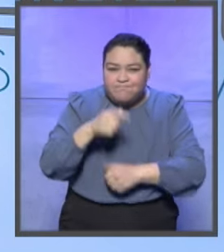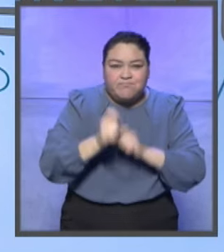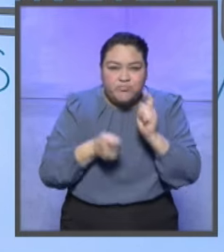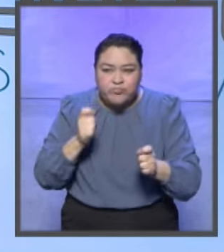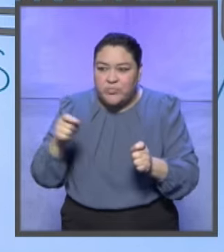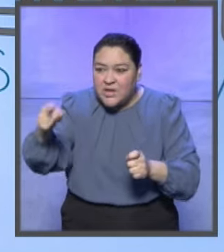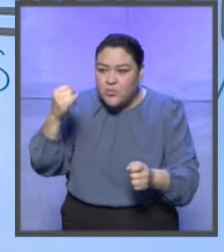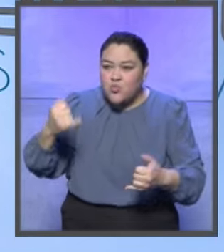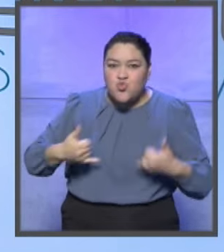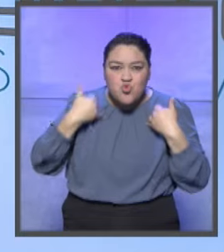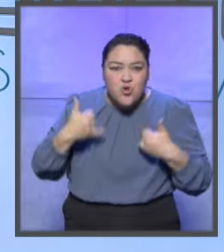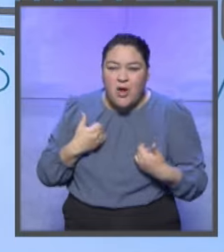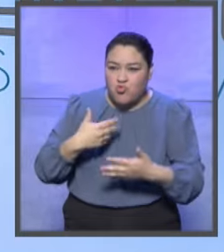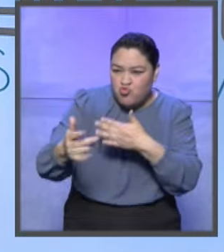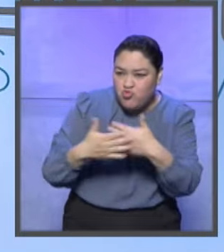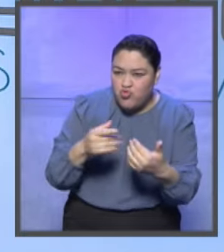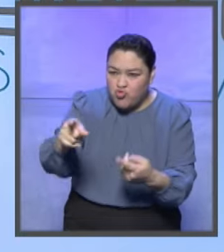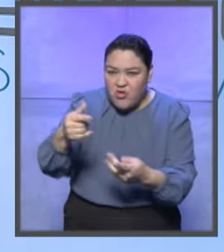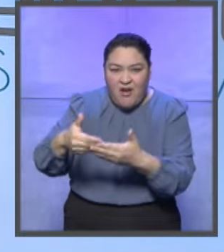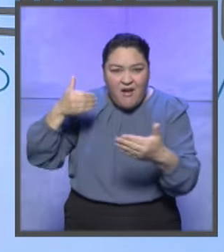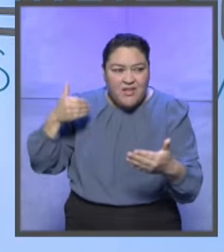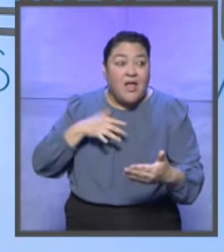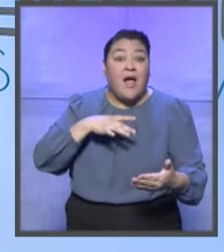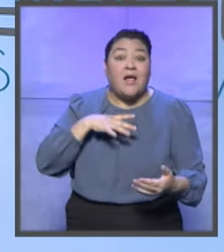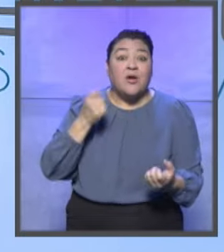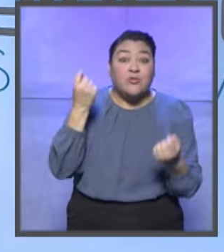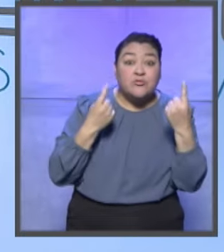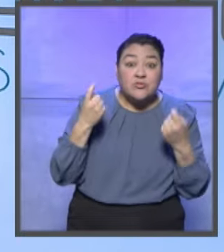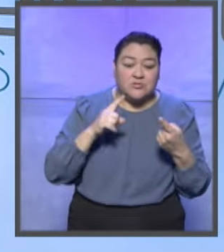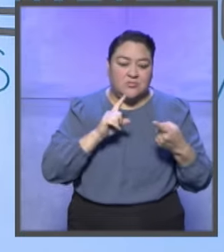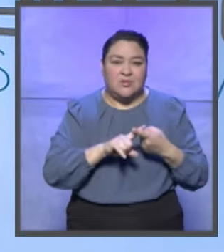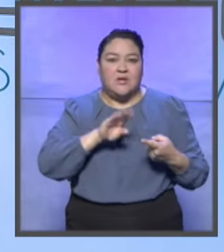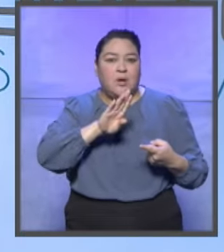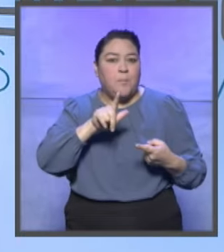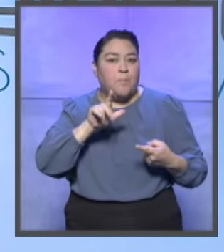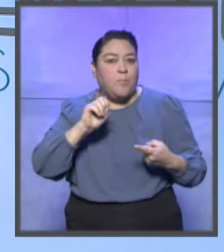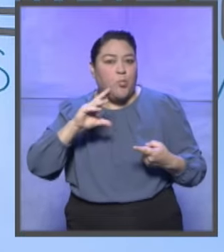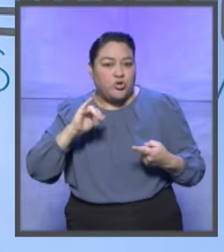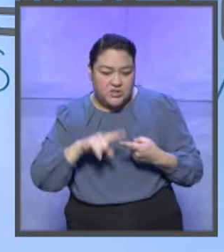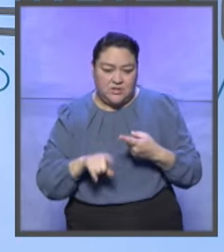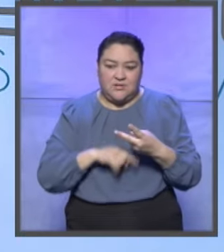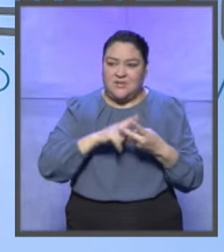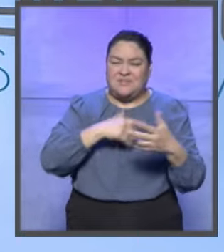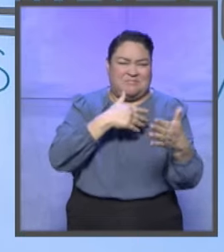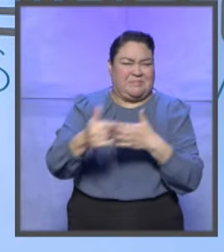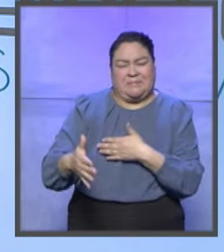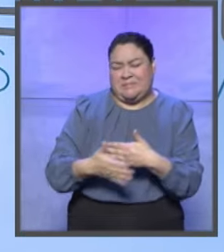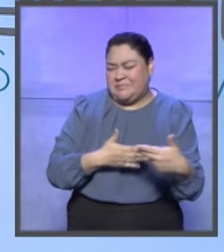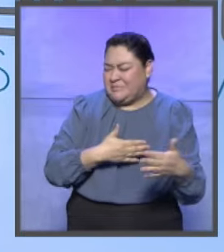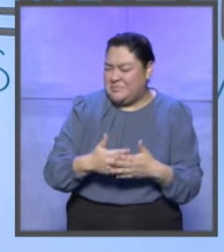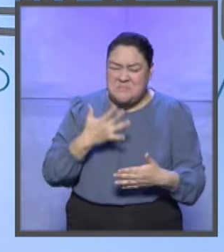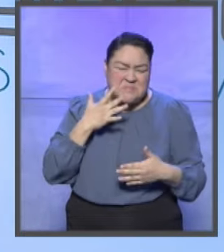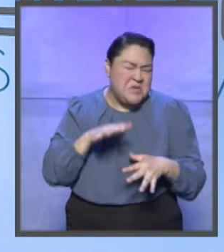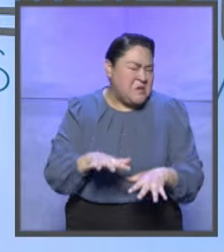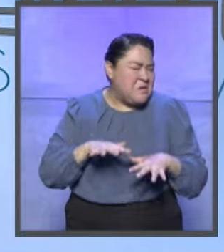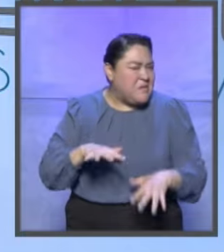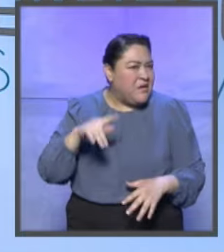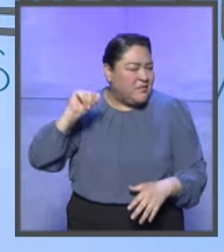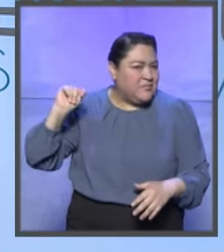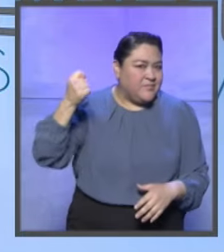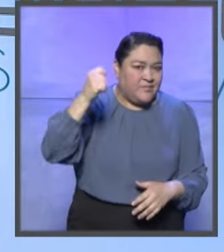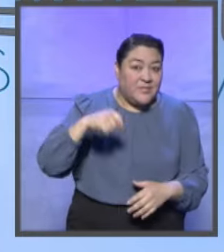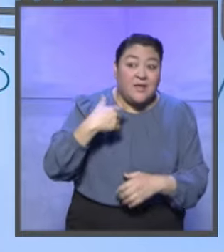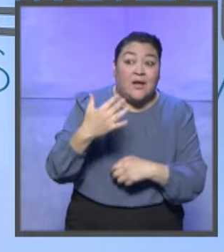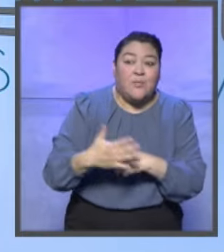porque encontramos talento, encontramos gente que ha hecho, por ejemplo, voto con blockchain y cosas así que seguramente en un futuro muy, pero muy cercano,